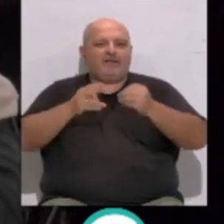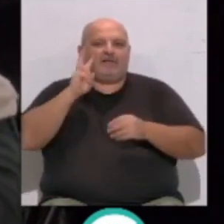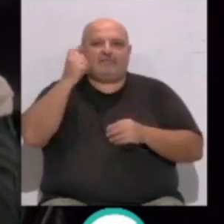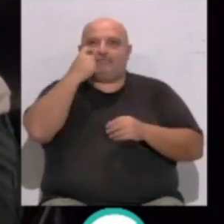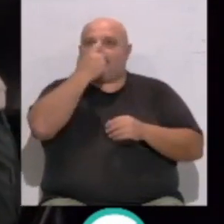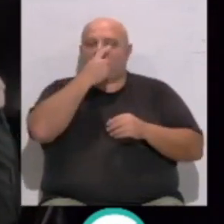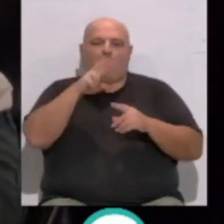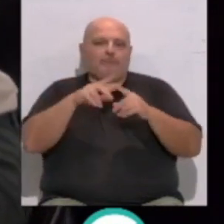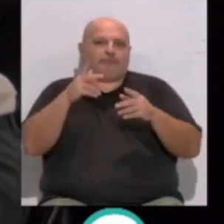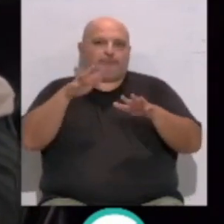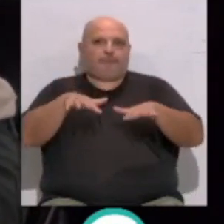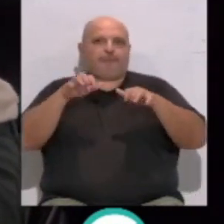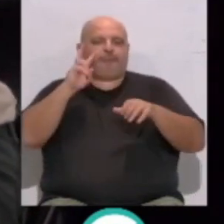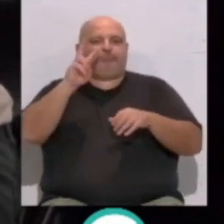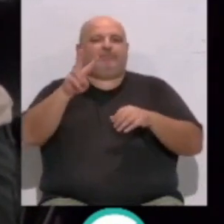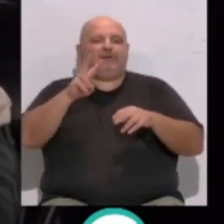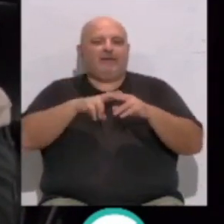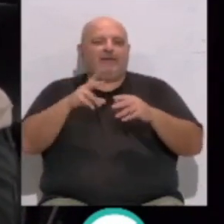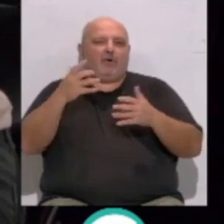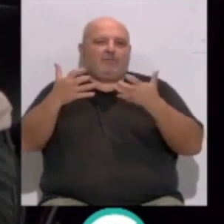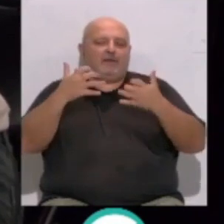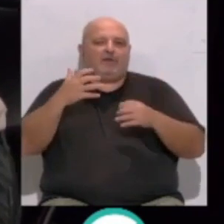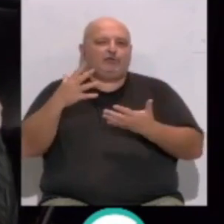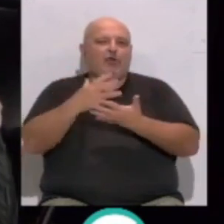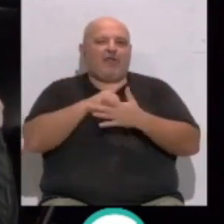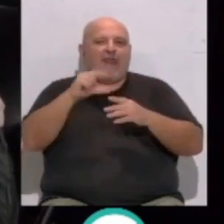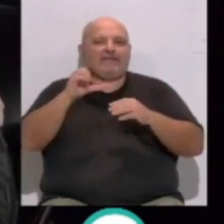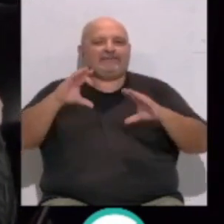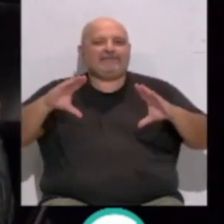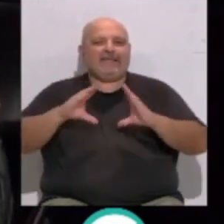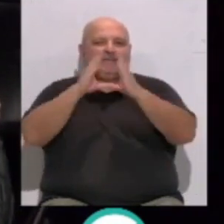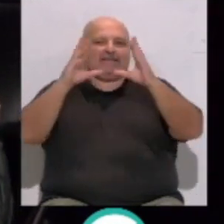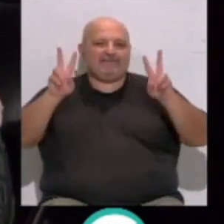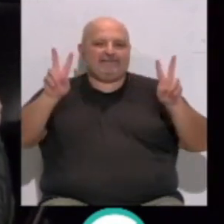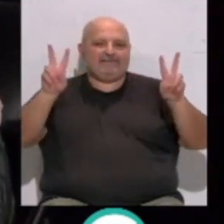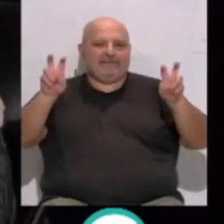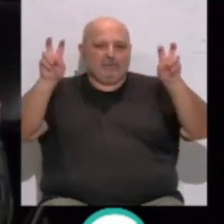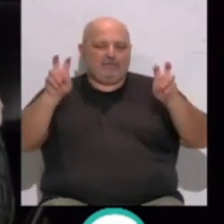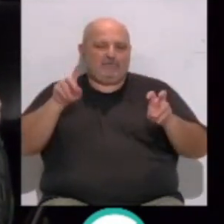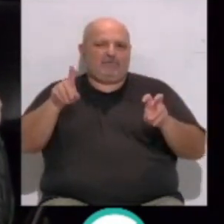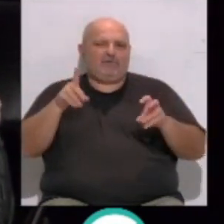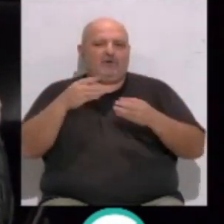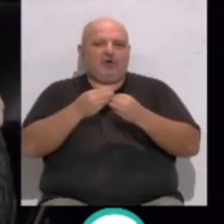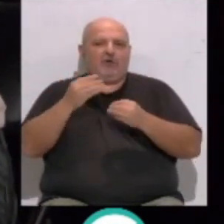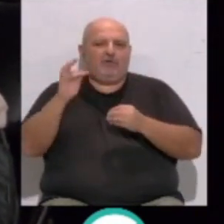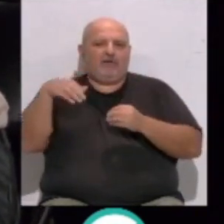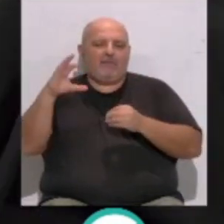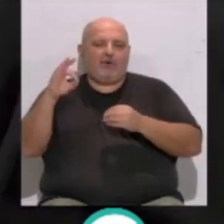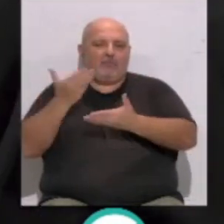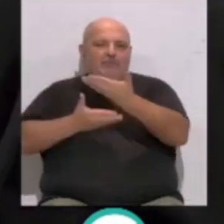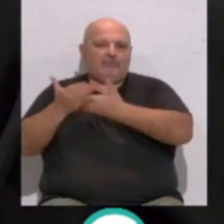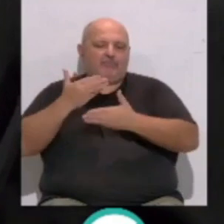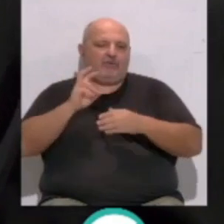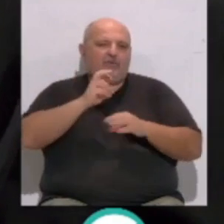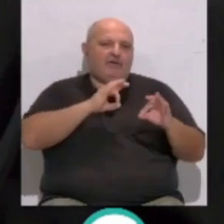del estreno absoluto del espectáculo llamado Todas las Santas. Una coproducción del propio Fit de Cádiz con la Fármaco en colaboración